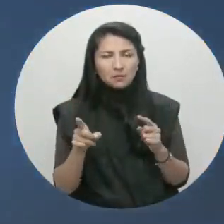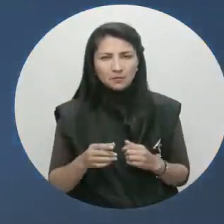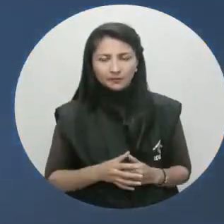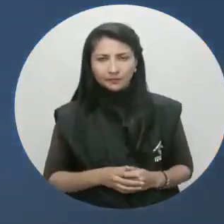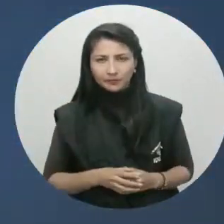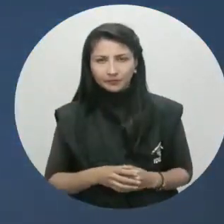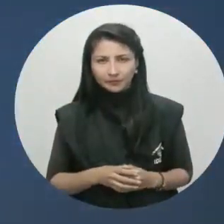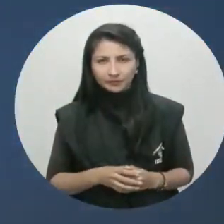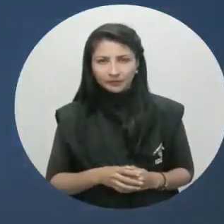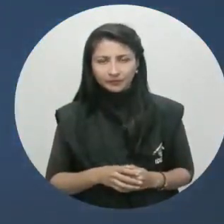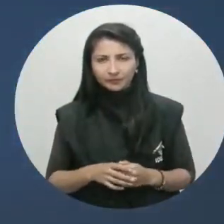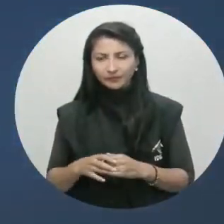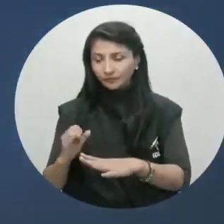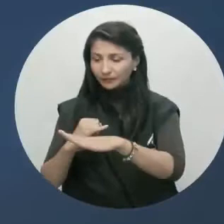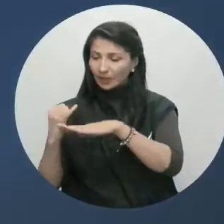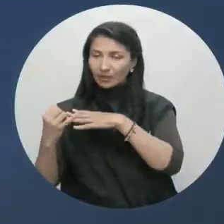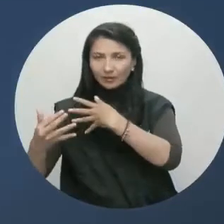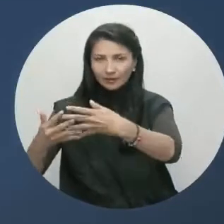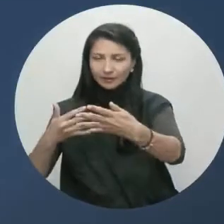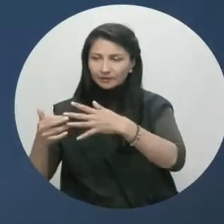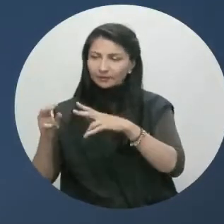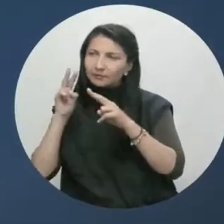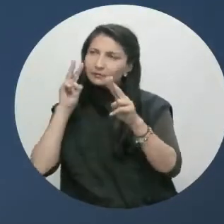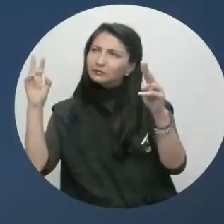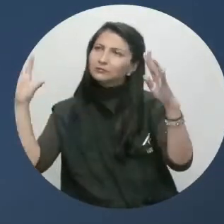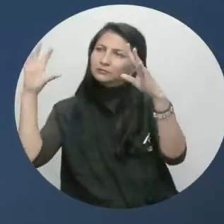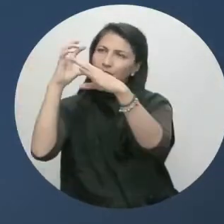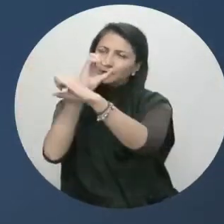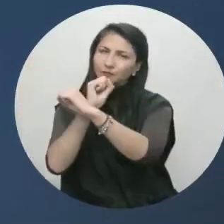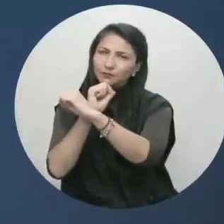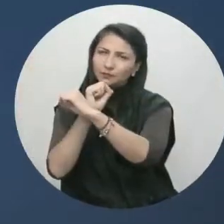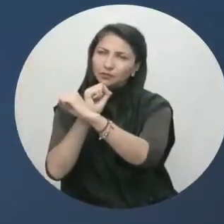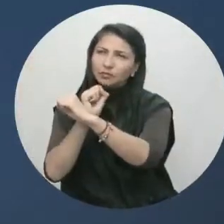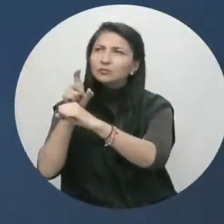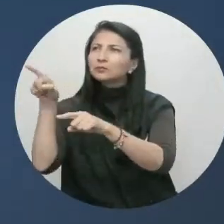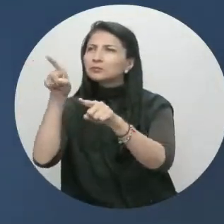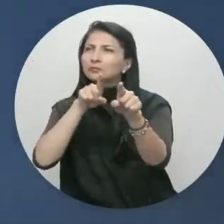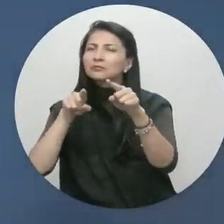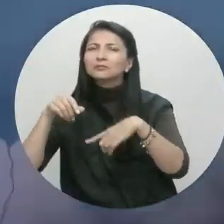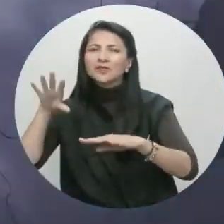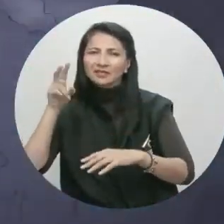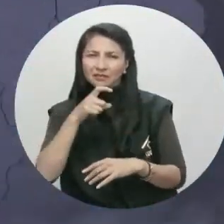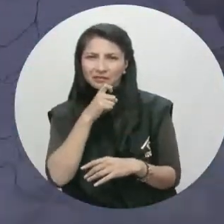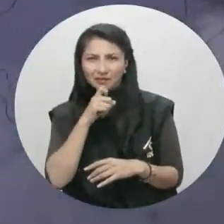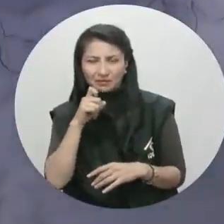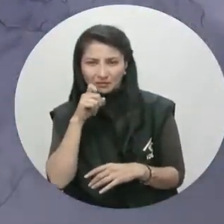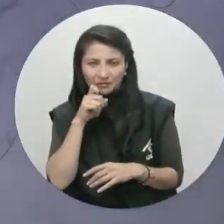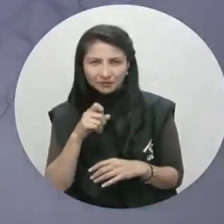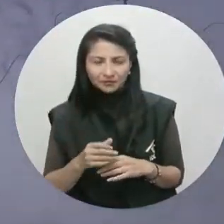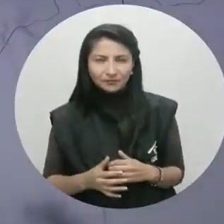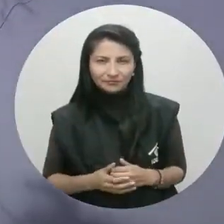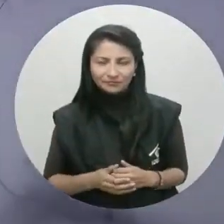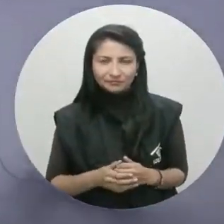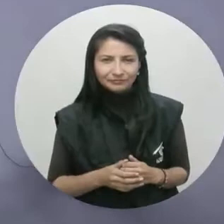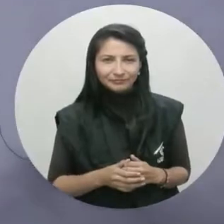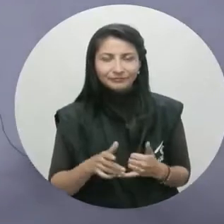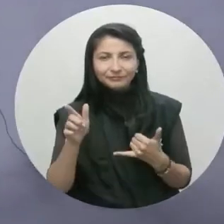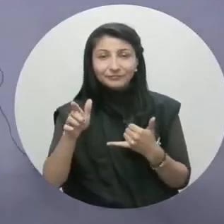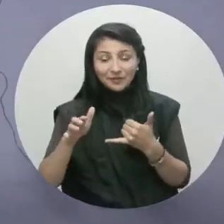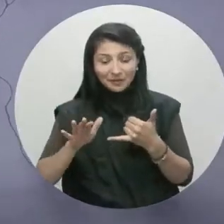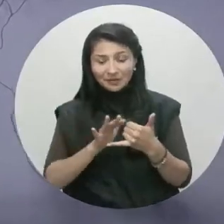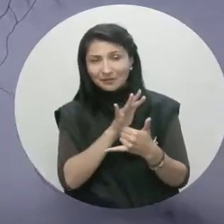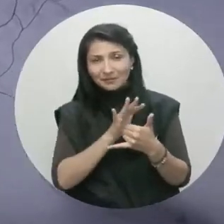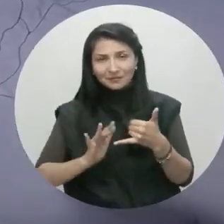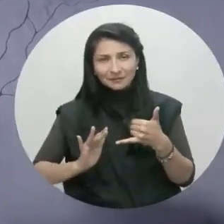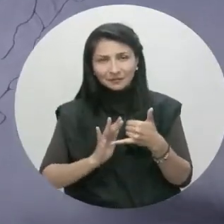En las islas se espera cielo entre parcial y mayormente nublado con predominio de tiempo seco. En el litoral pacífico por la